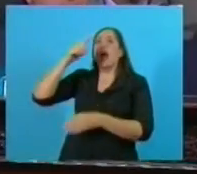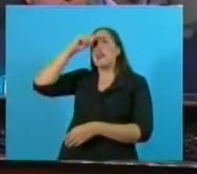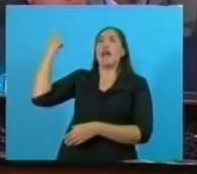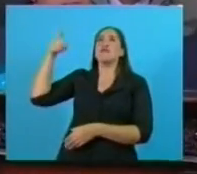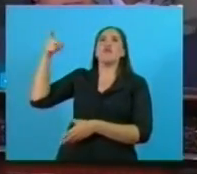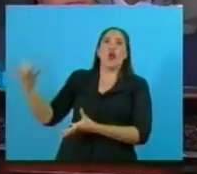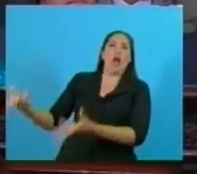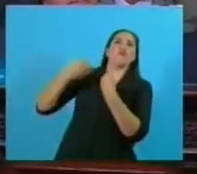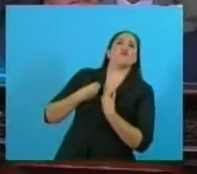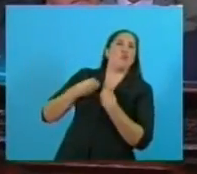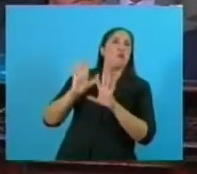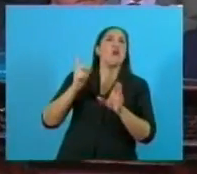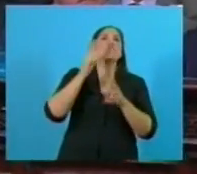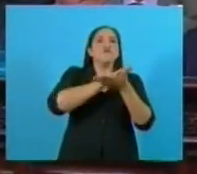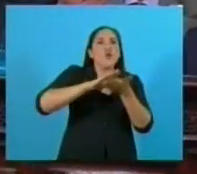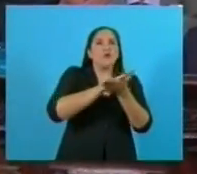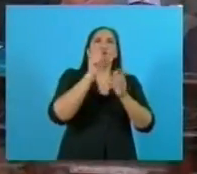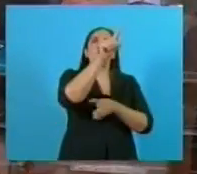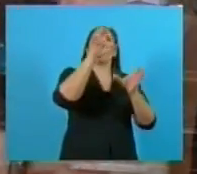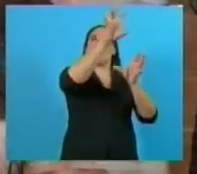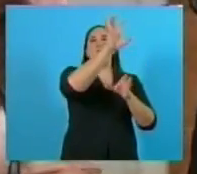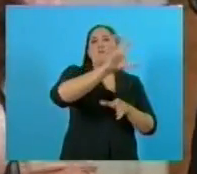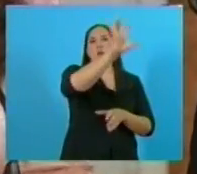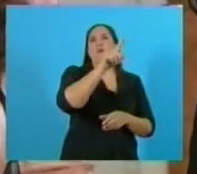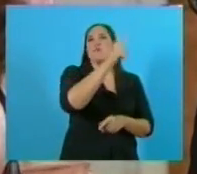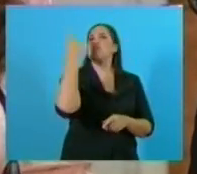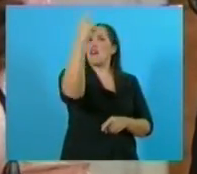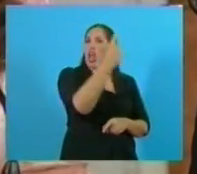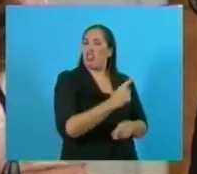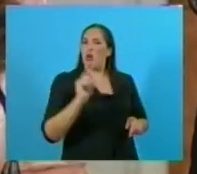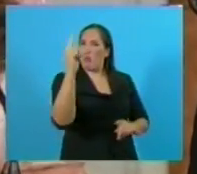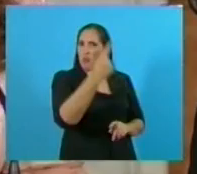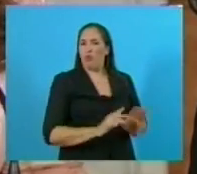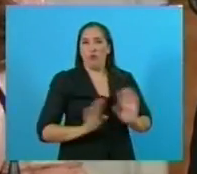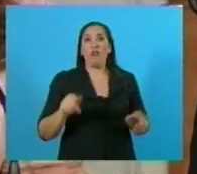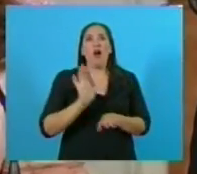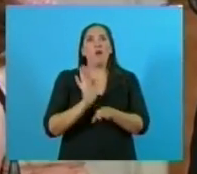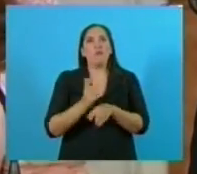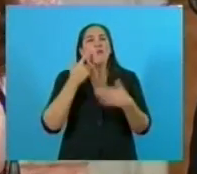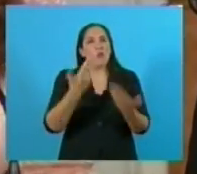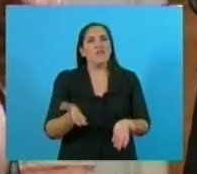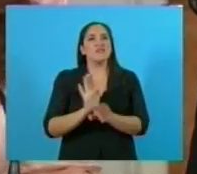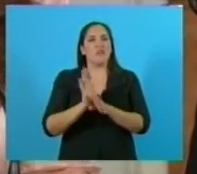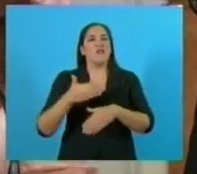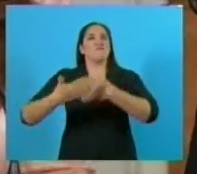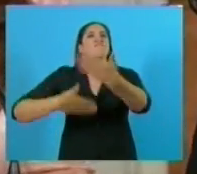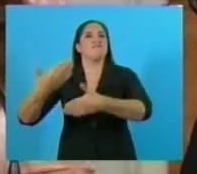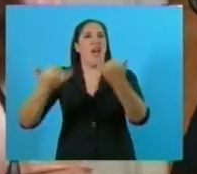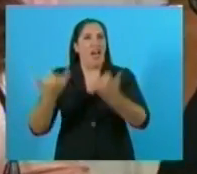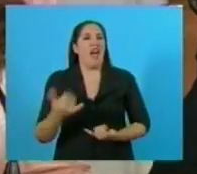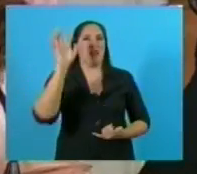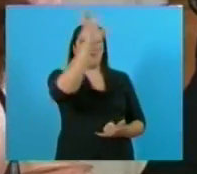un piso mínimo salarial docente. Esto también es crecimiento en calidad institucional y